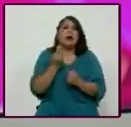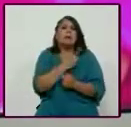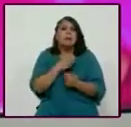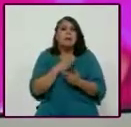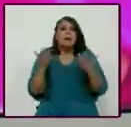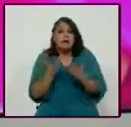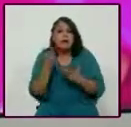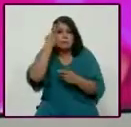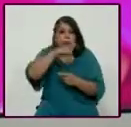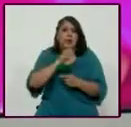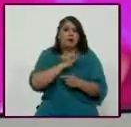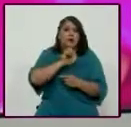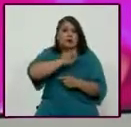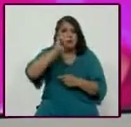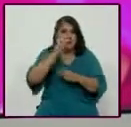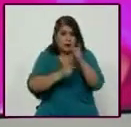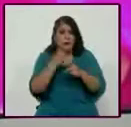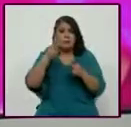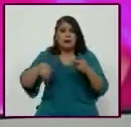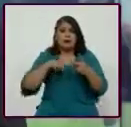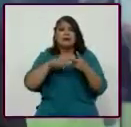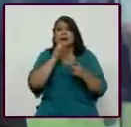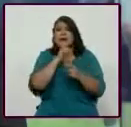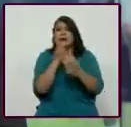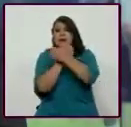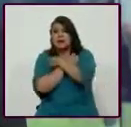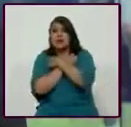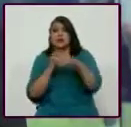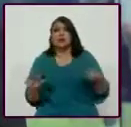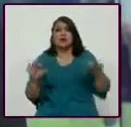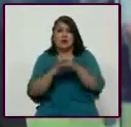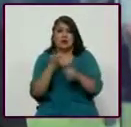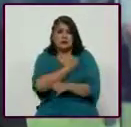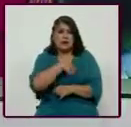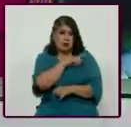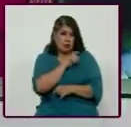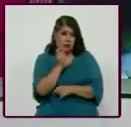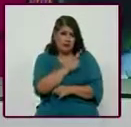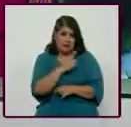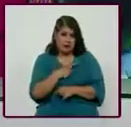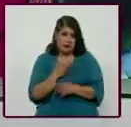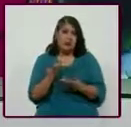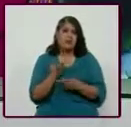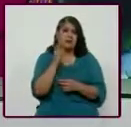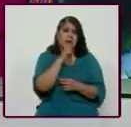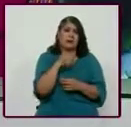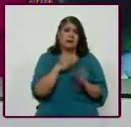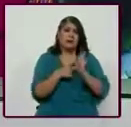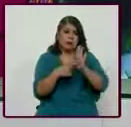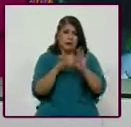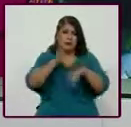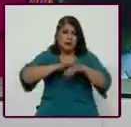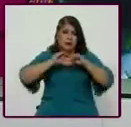rendimiento, sino fundamentalmente del tema de la educación y la salud adversal. Tenemos, como se ha dicho ya de manera muy